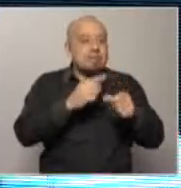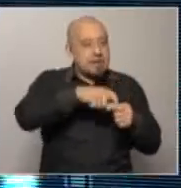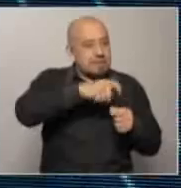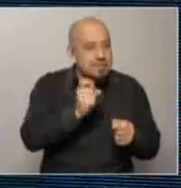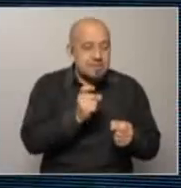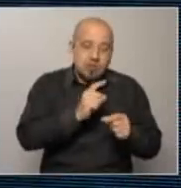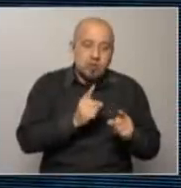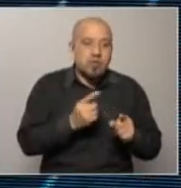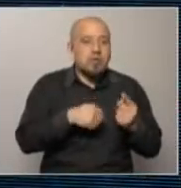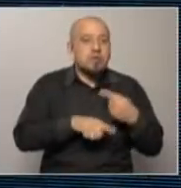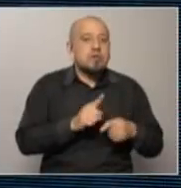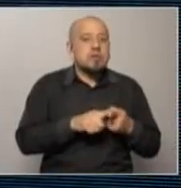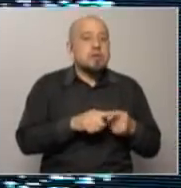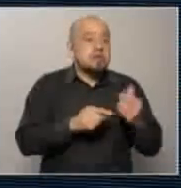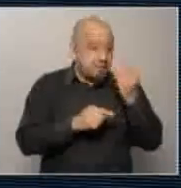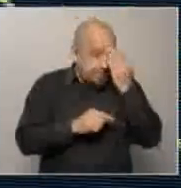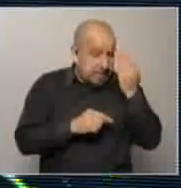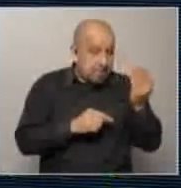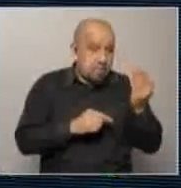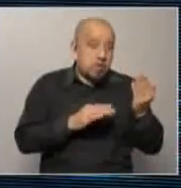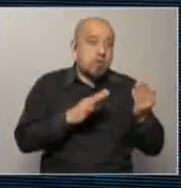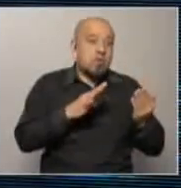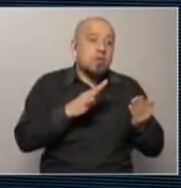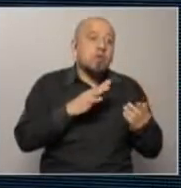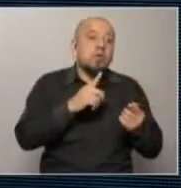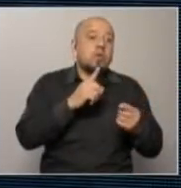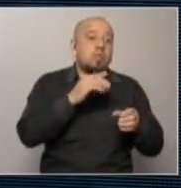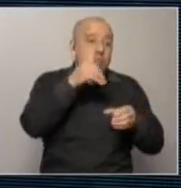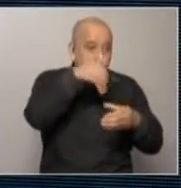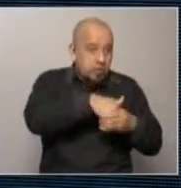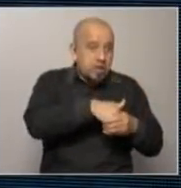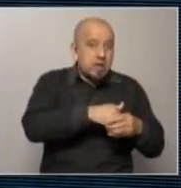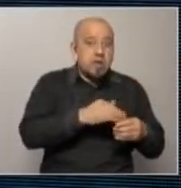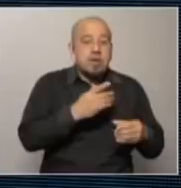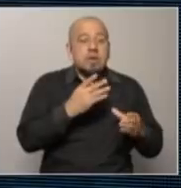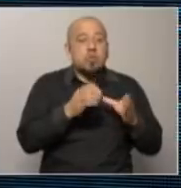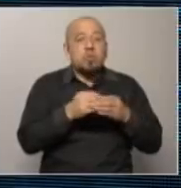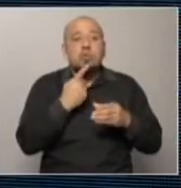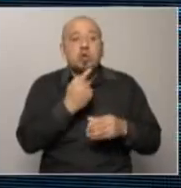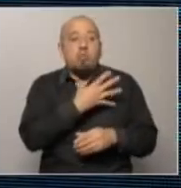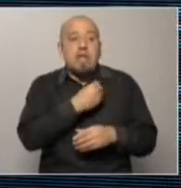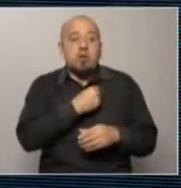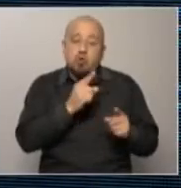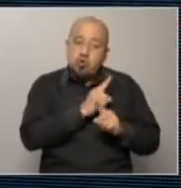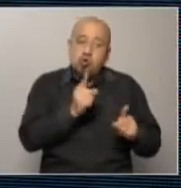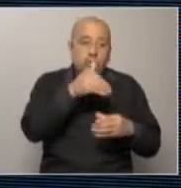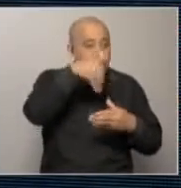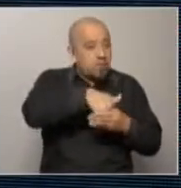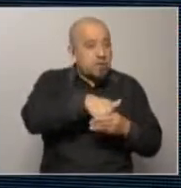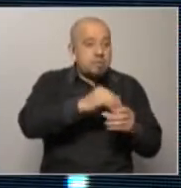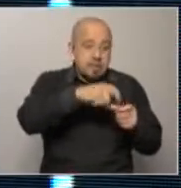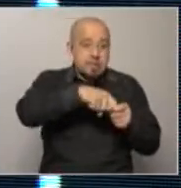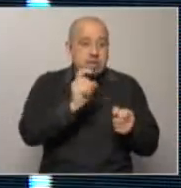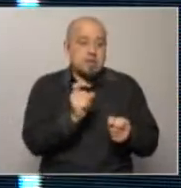por tanto si el frente amplio va a votar el desafuero y el partido nacional no lo va a votar me da la